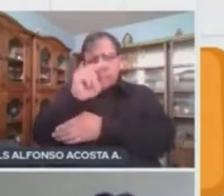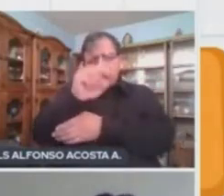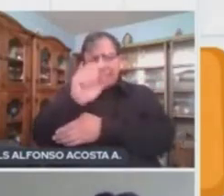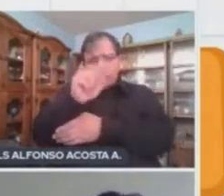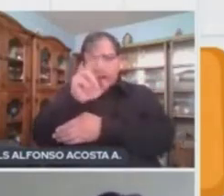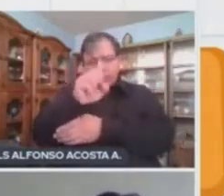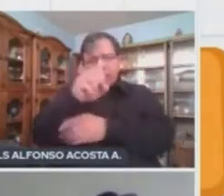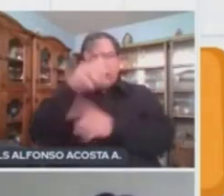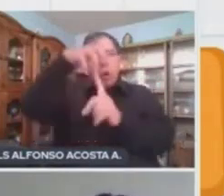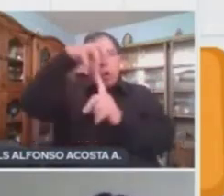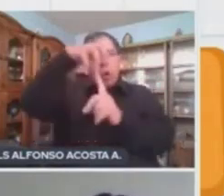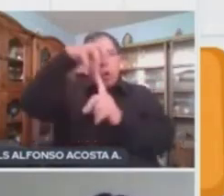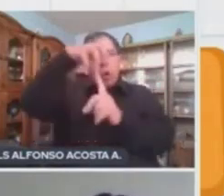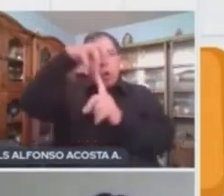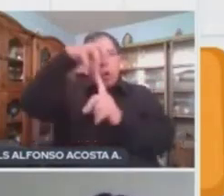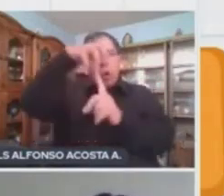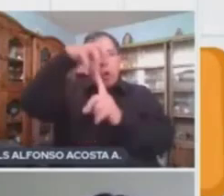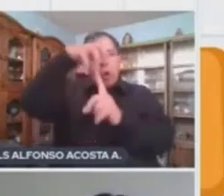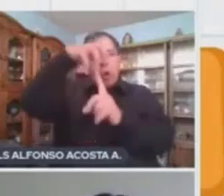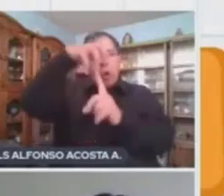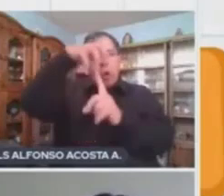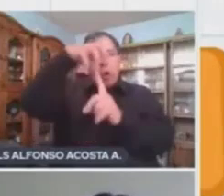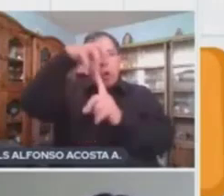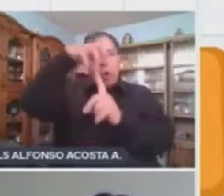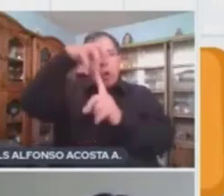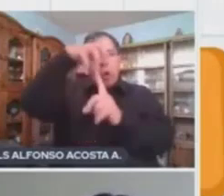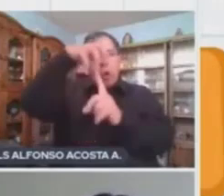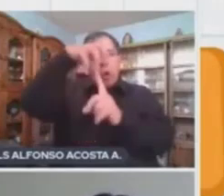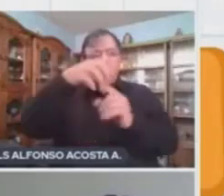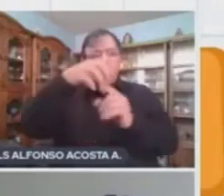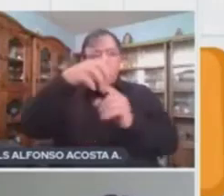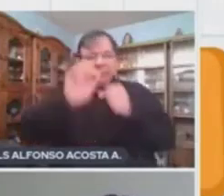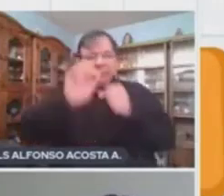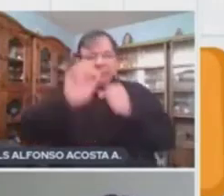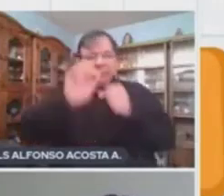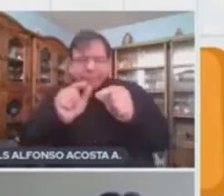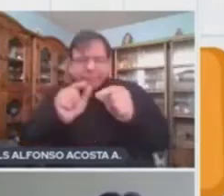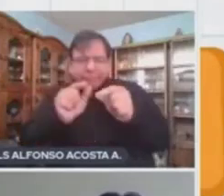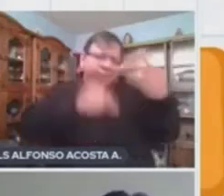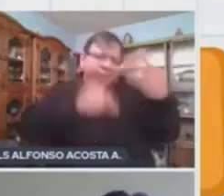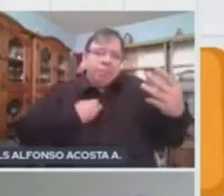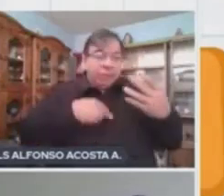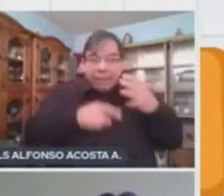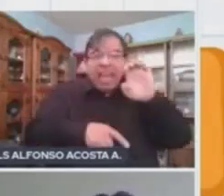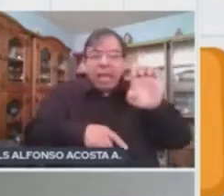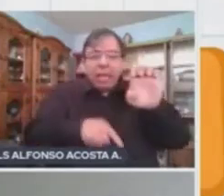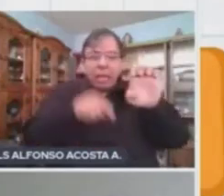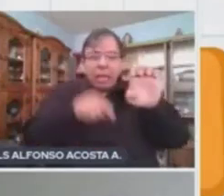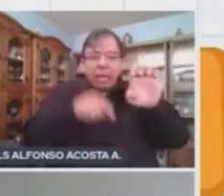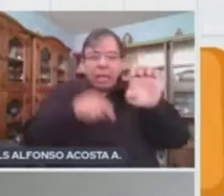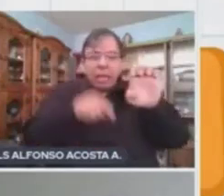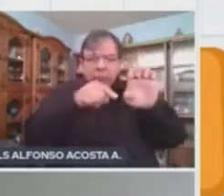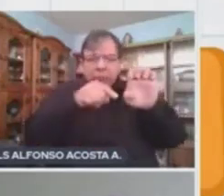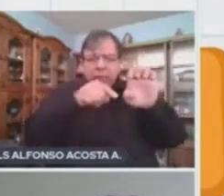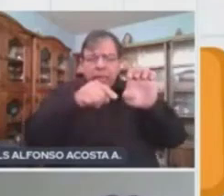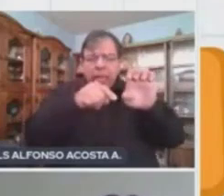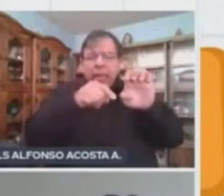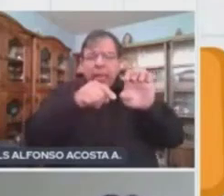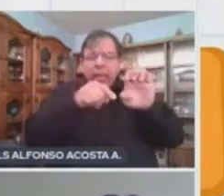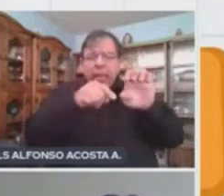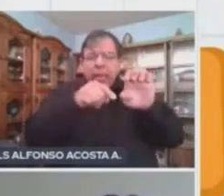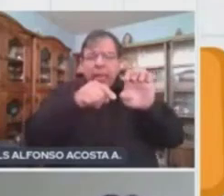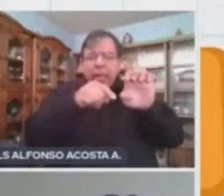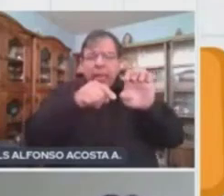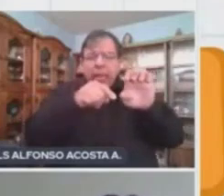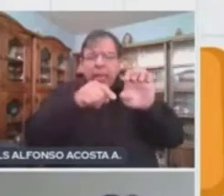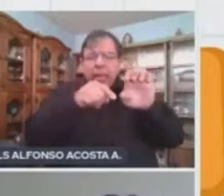Por lo tanto, también queda descartar. El inciso E nos habla de plancton. yo